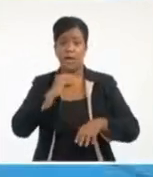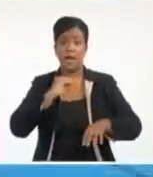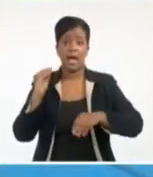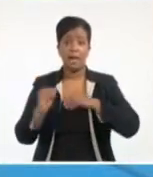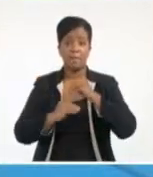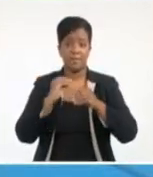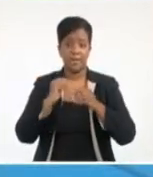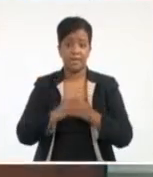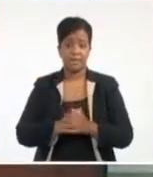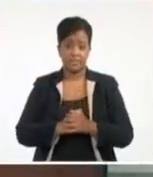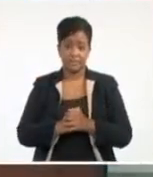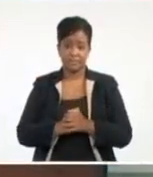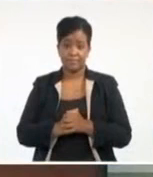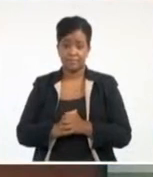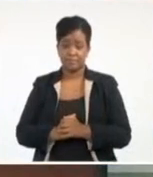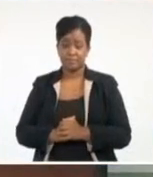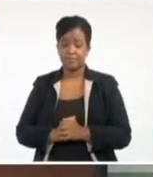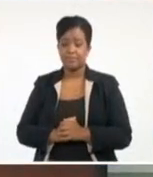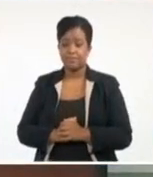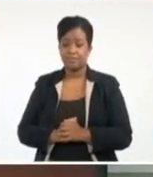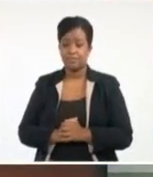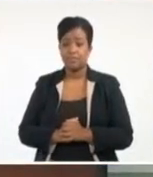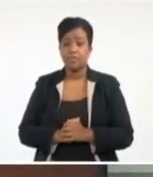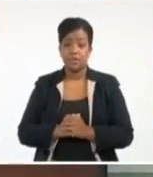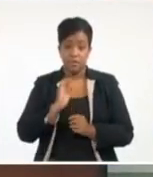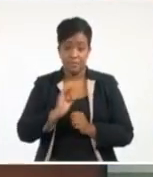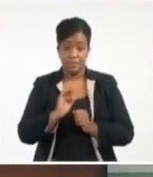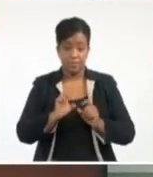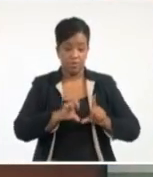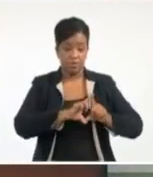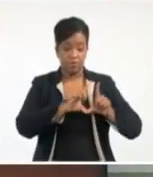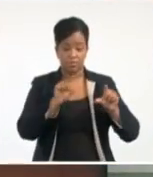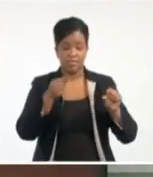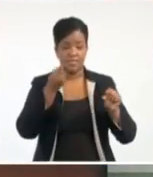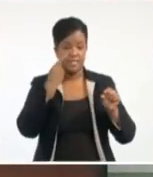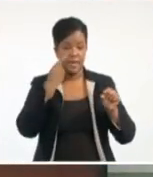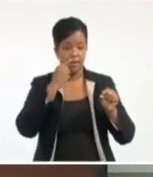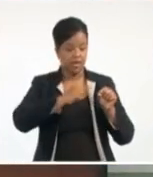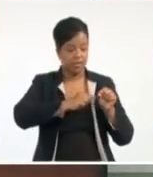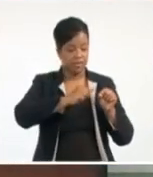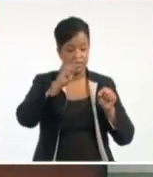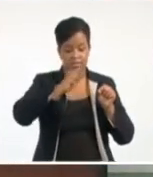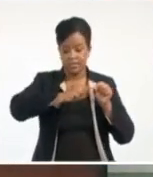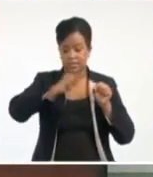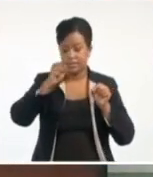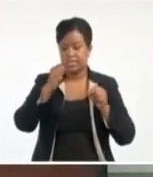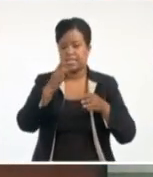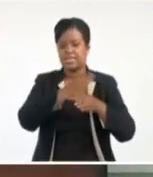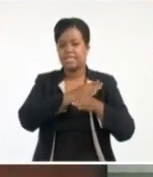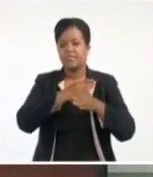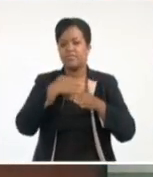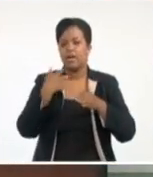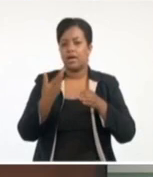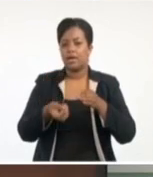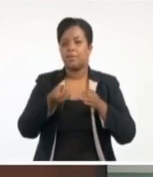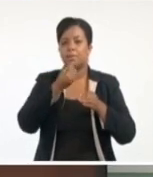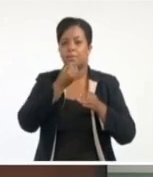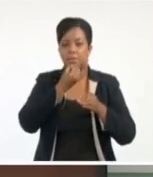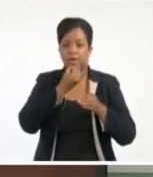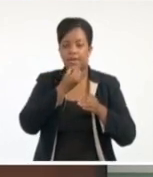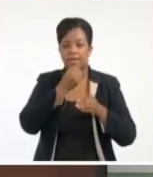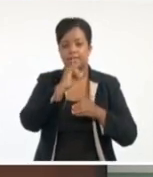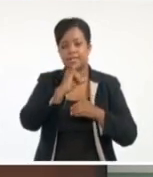pronóstico. No, el cono de probabilidad quiere decir que habrá un 60